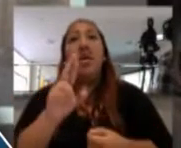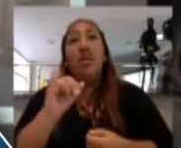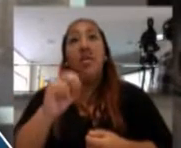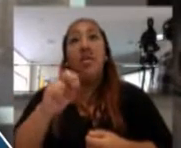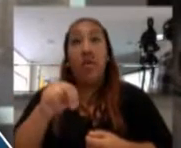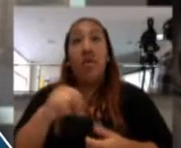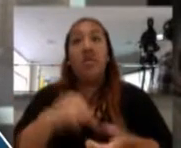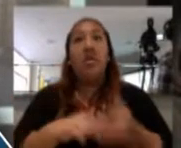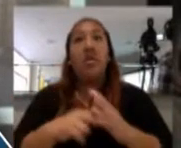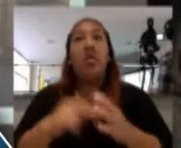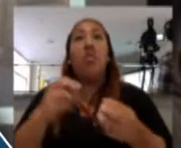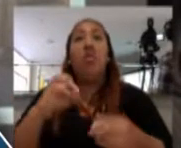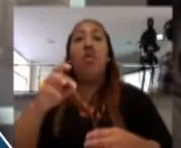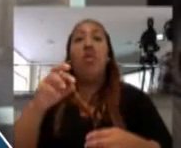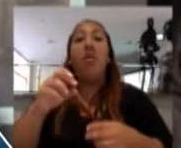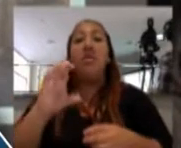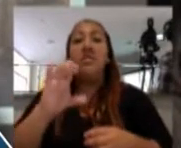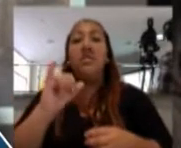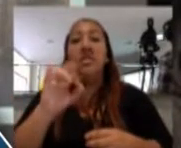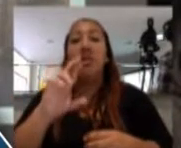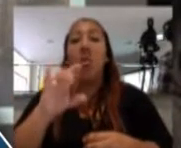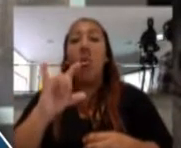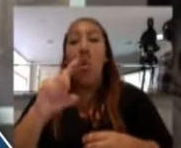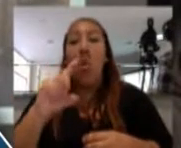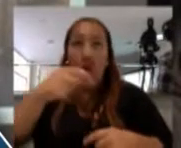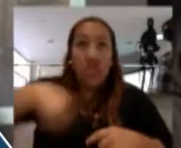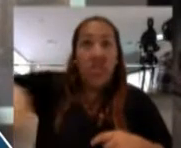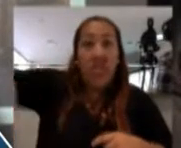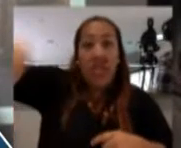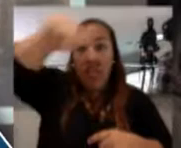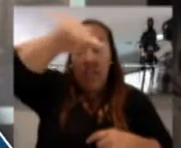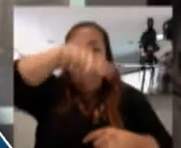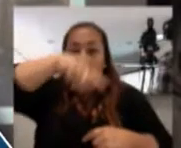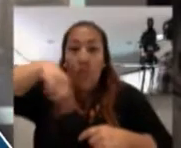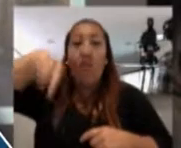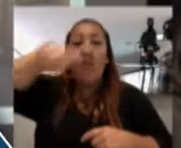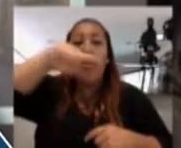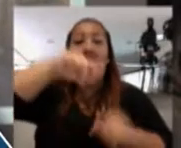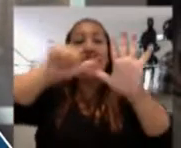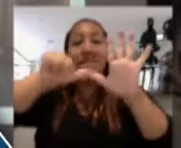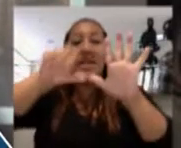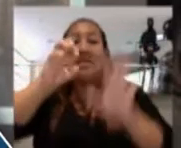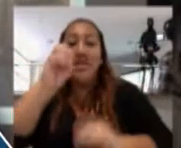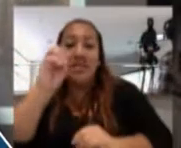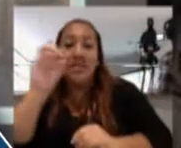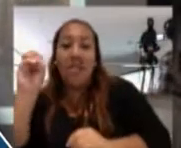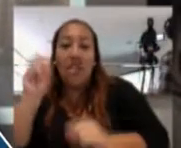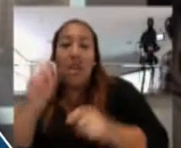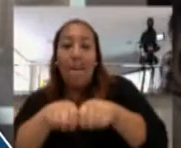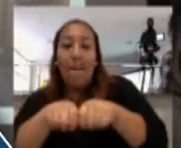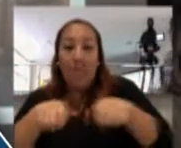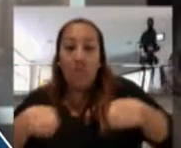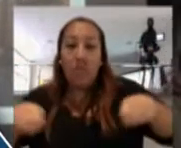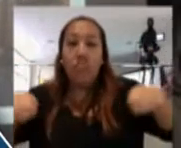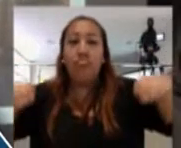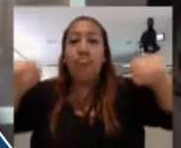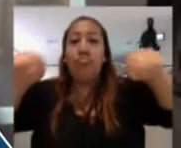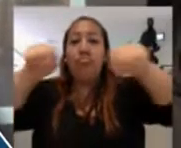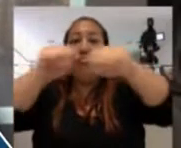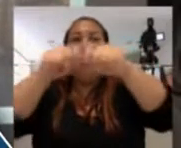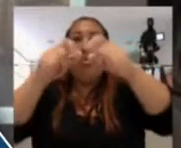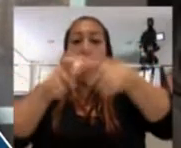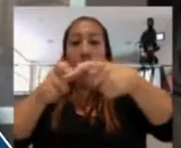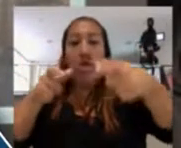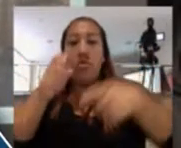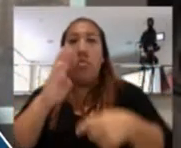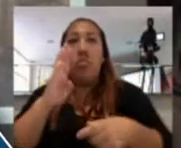Porque tiene la forma de un círculo. Y ese círculo tiene 600 metros, con un ancho de